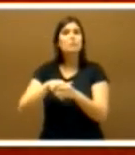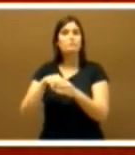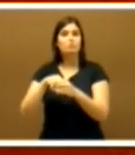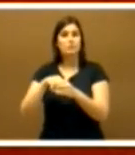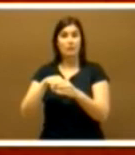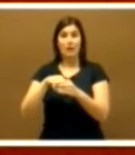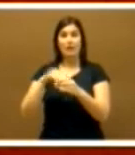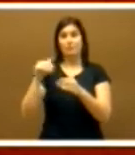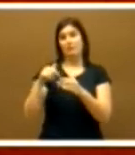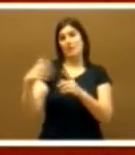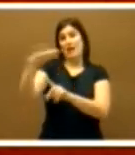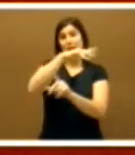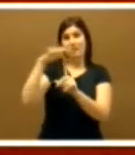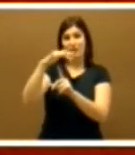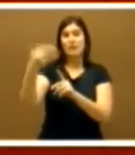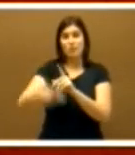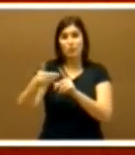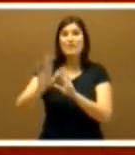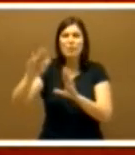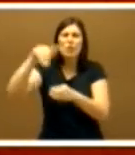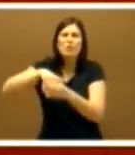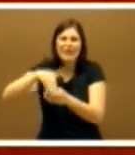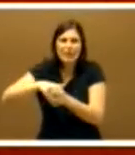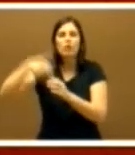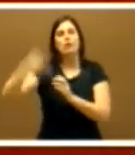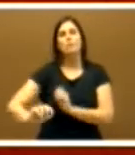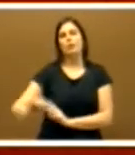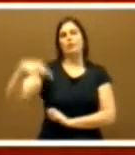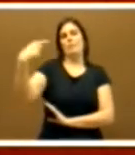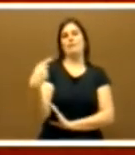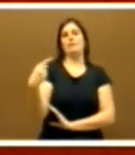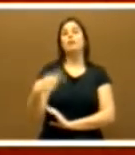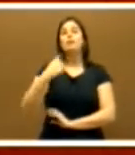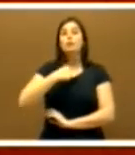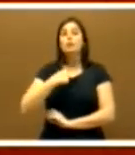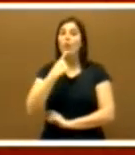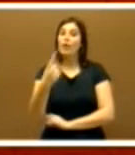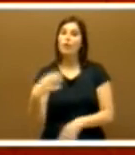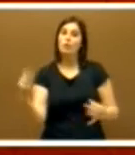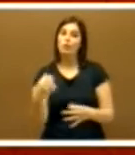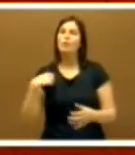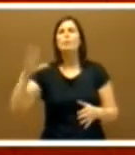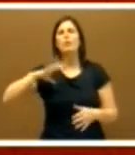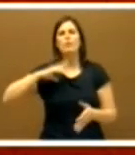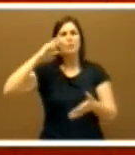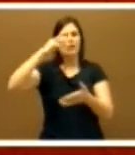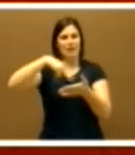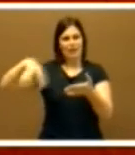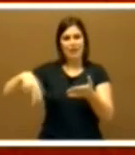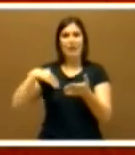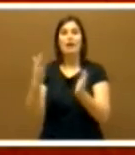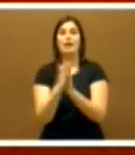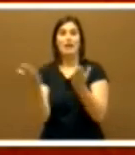que el contenido es lo realmente trascendente. Les invito a que, por favor, lean en el diario de